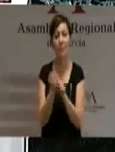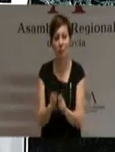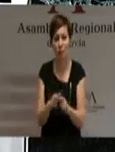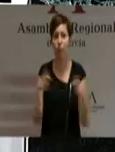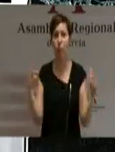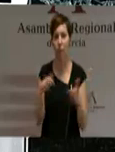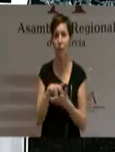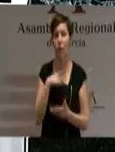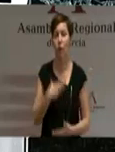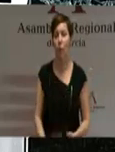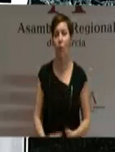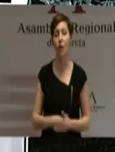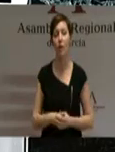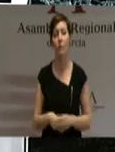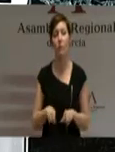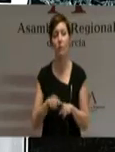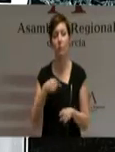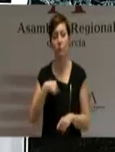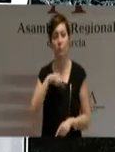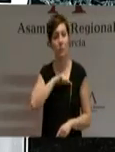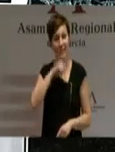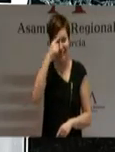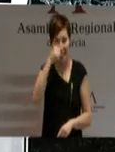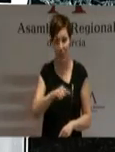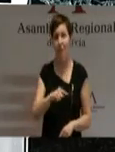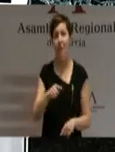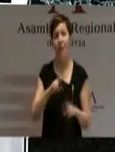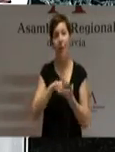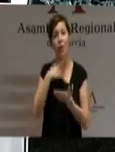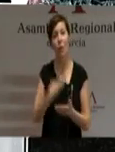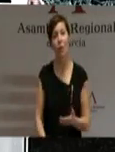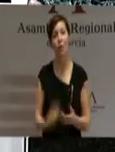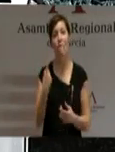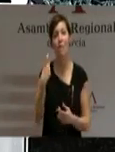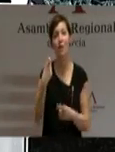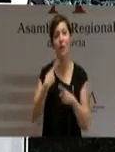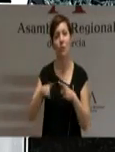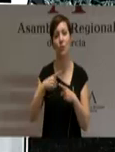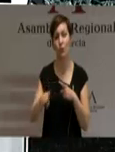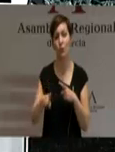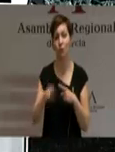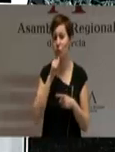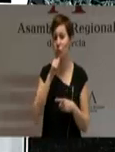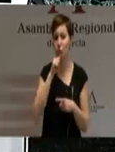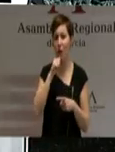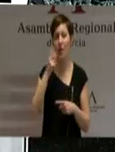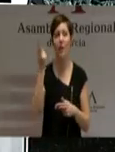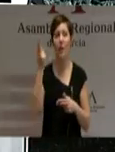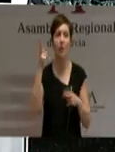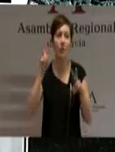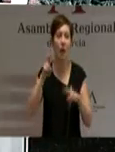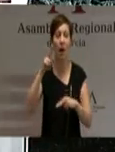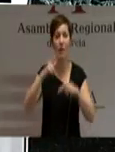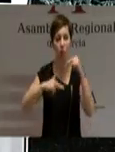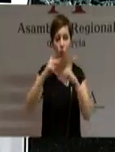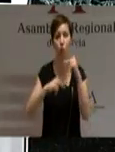Soy muy consciente de que nuestra comunidad autónoma tiene que resolver varios asuntos prioritarios en su doble acepción de infraestructuras y